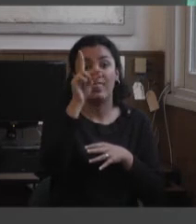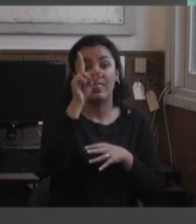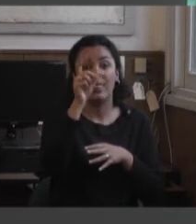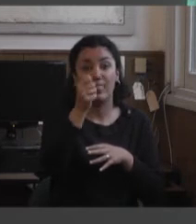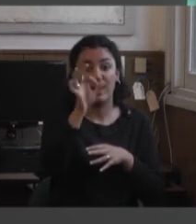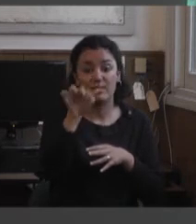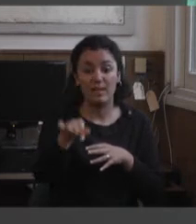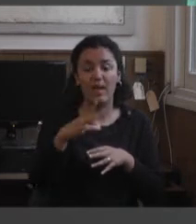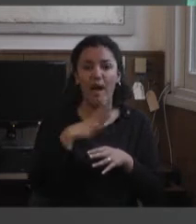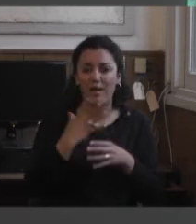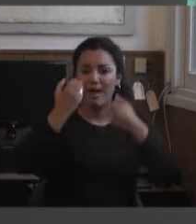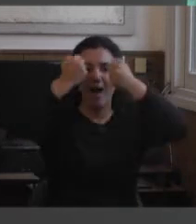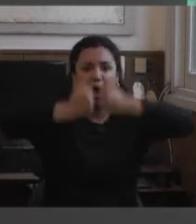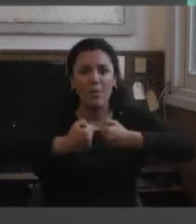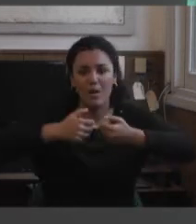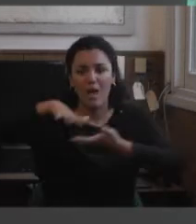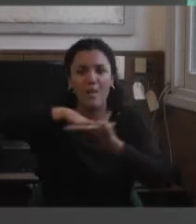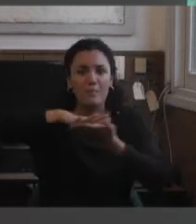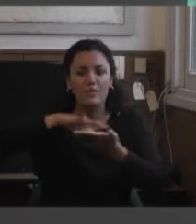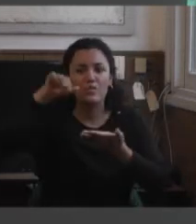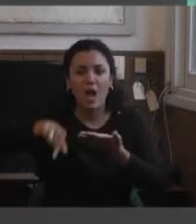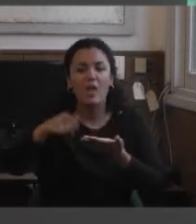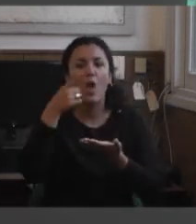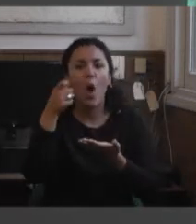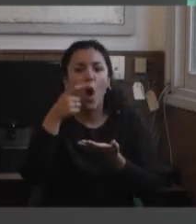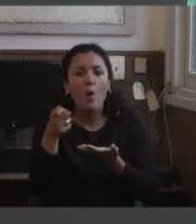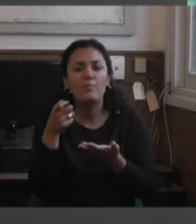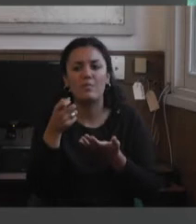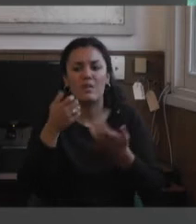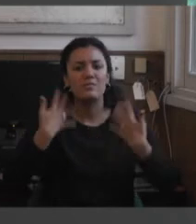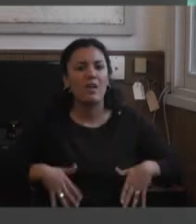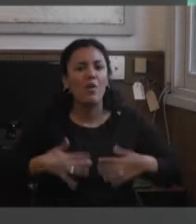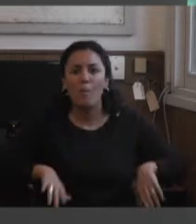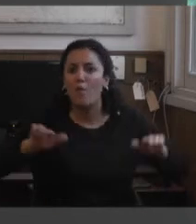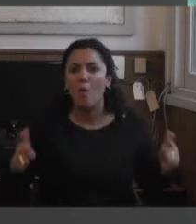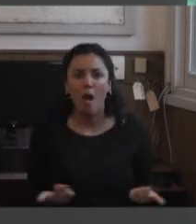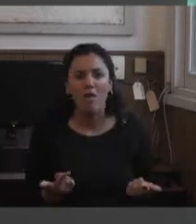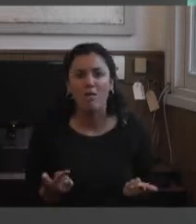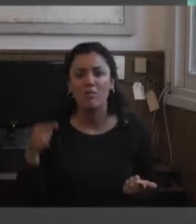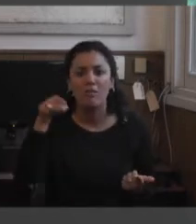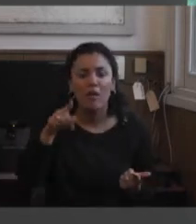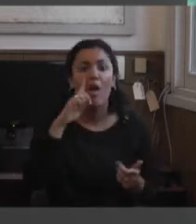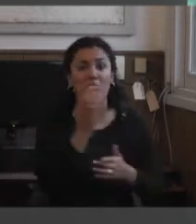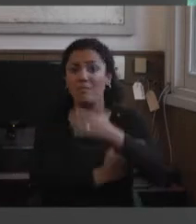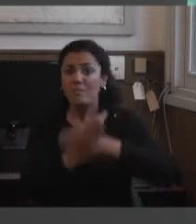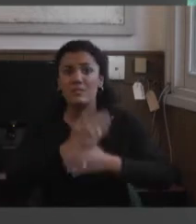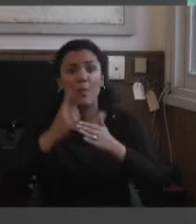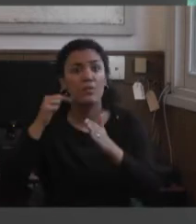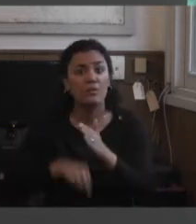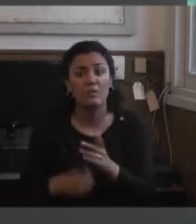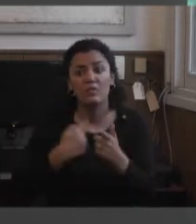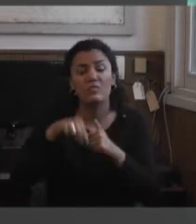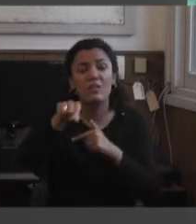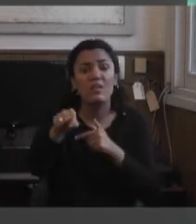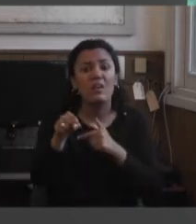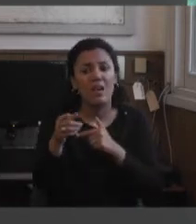espacio, donde había varios hombres desnudos, por tener una discapacidad profunda. Entonces la pregunta es si